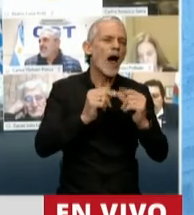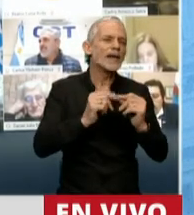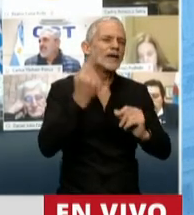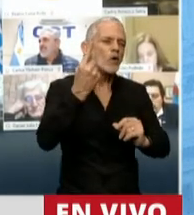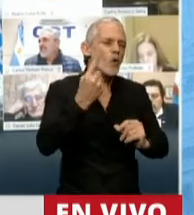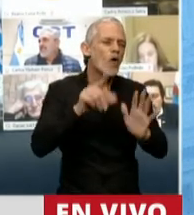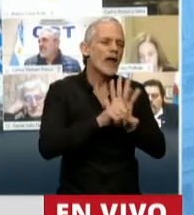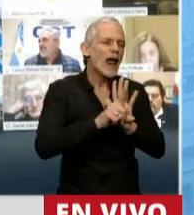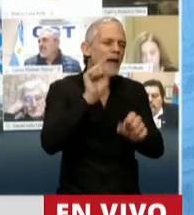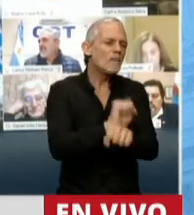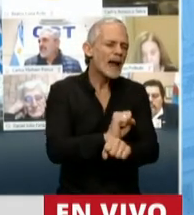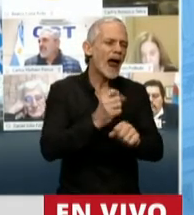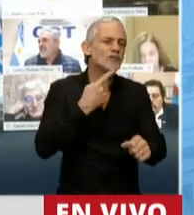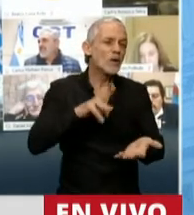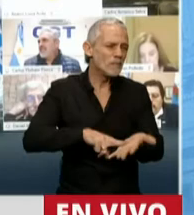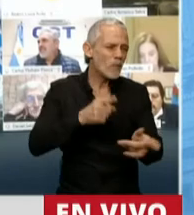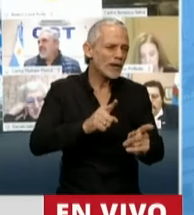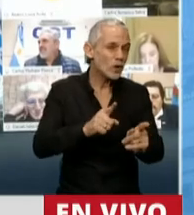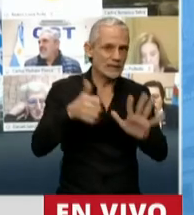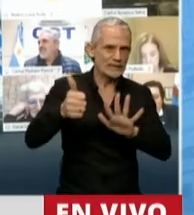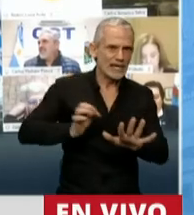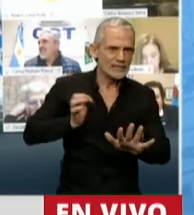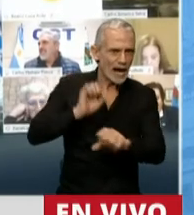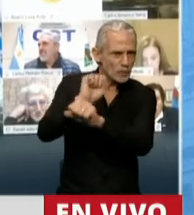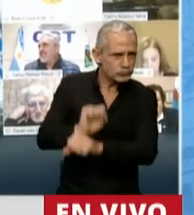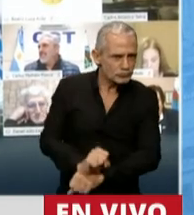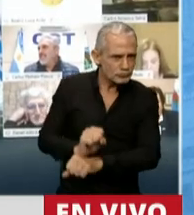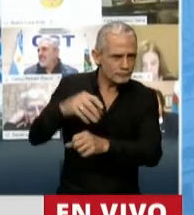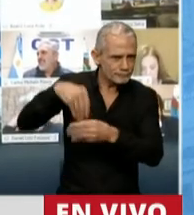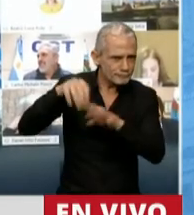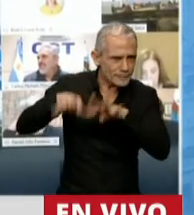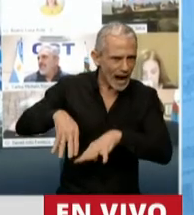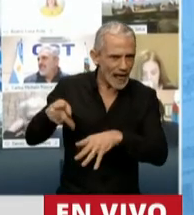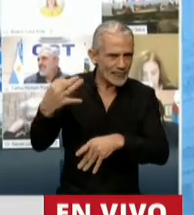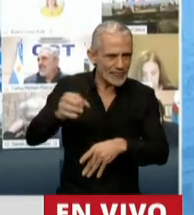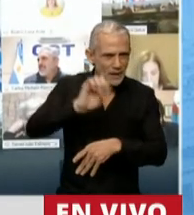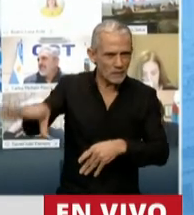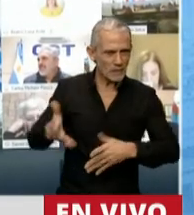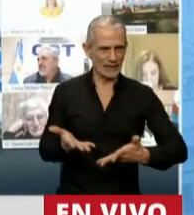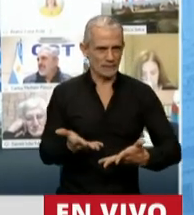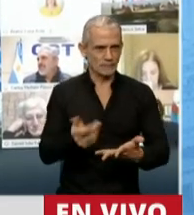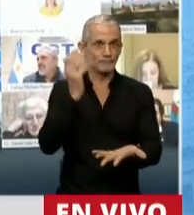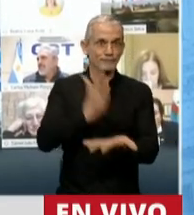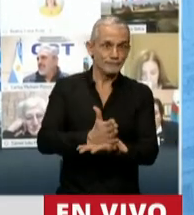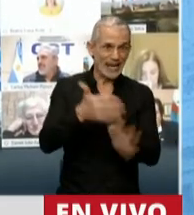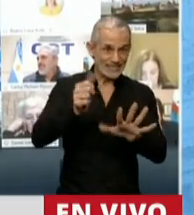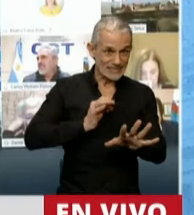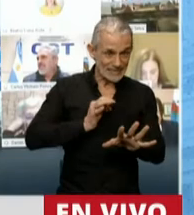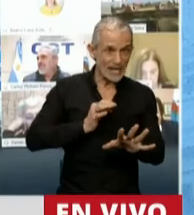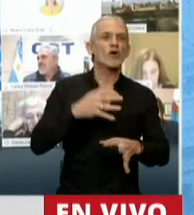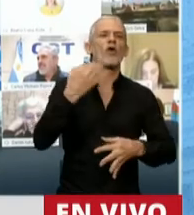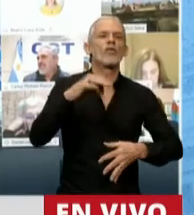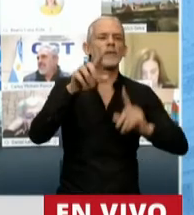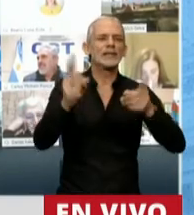la ley penal tributaria sería de seis años. Por supuesto que también a esta pena establecida le